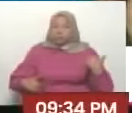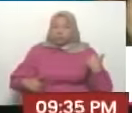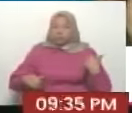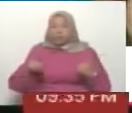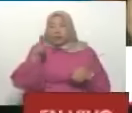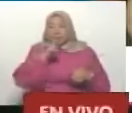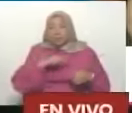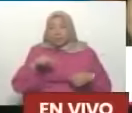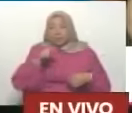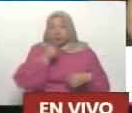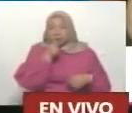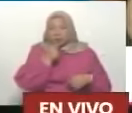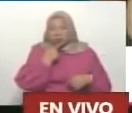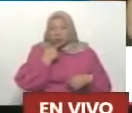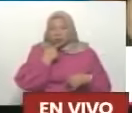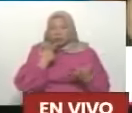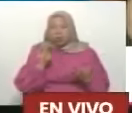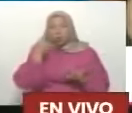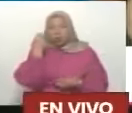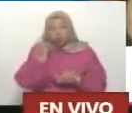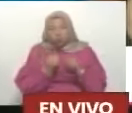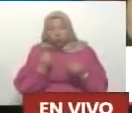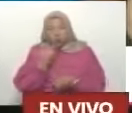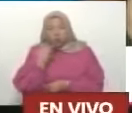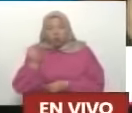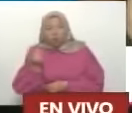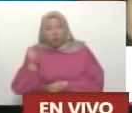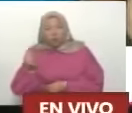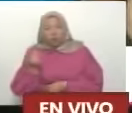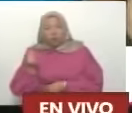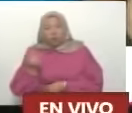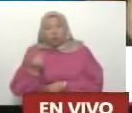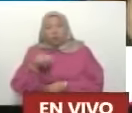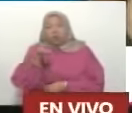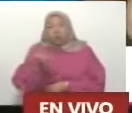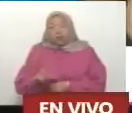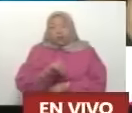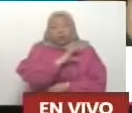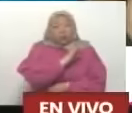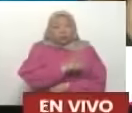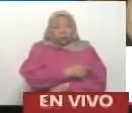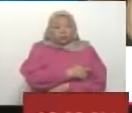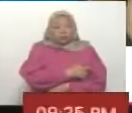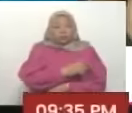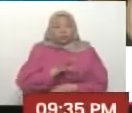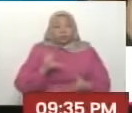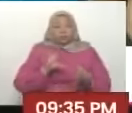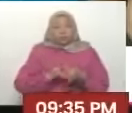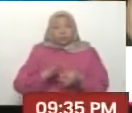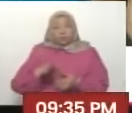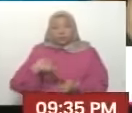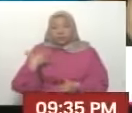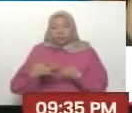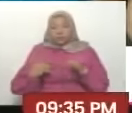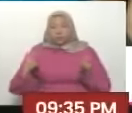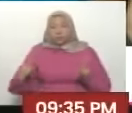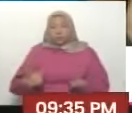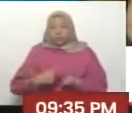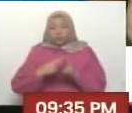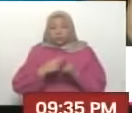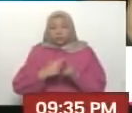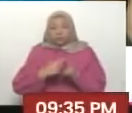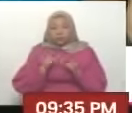misión, bueno, cumpliremos los sueños de la juventud. Y fue así como las energías nos cruzaron, nos pudimos encontrar, y